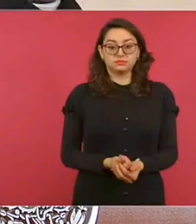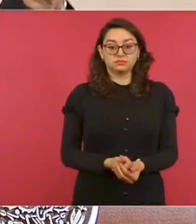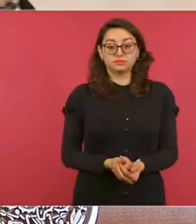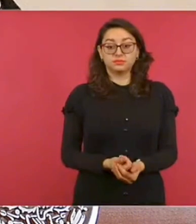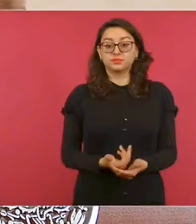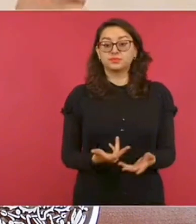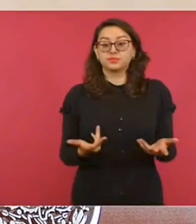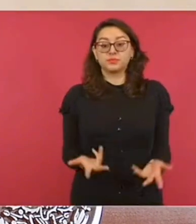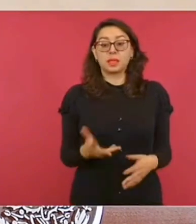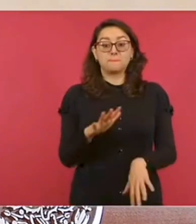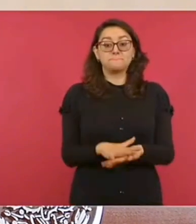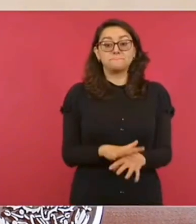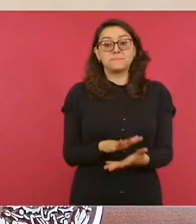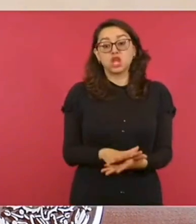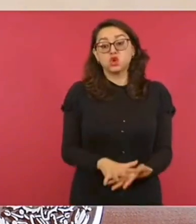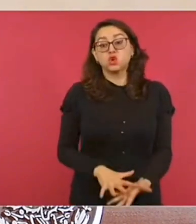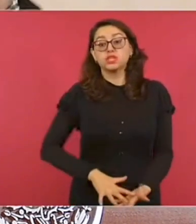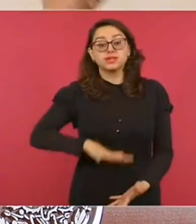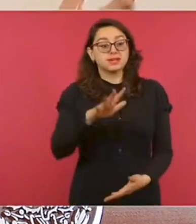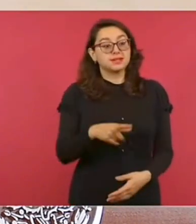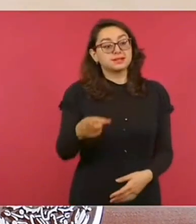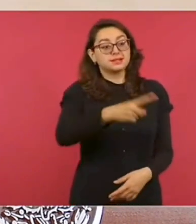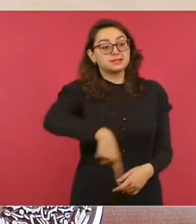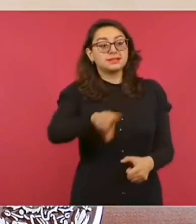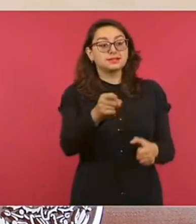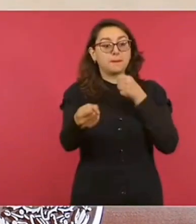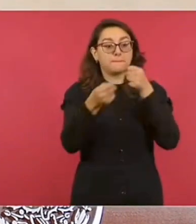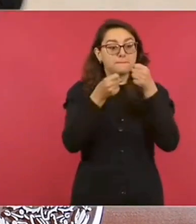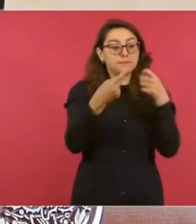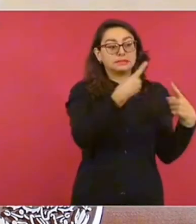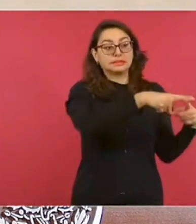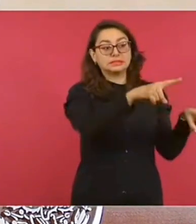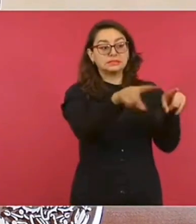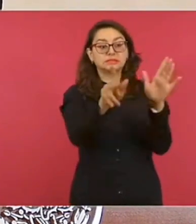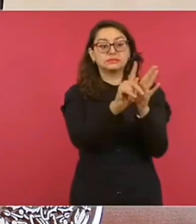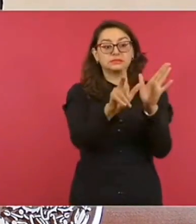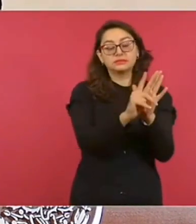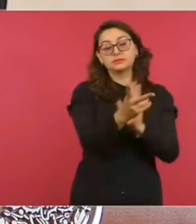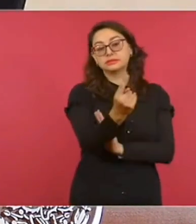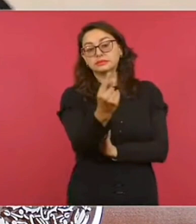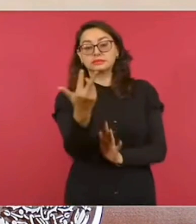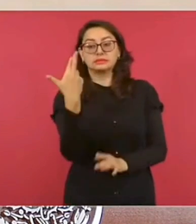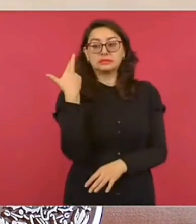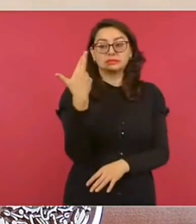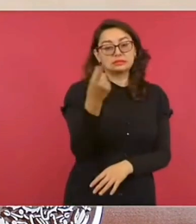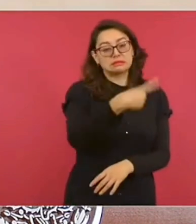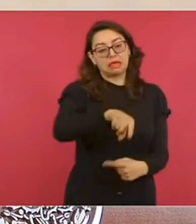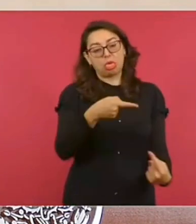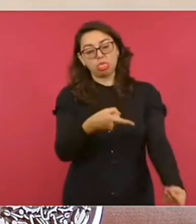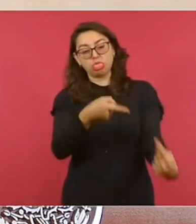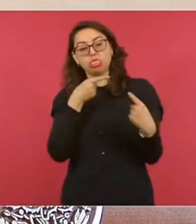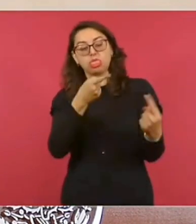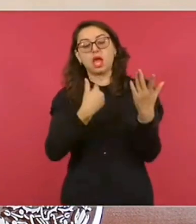tienen problemas con nosotros, porque ya no pueden robar como antes los dueños de los medios.